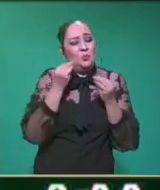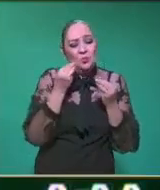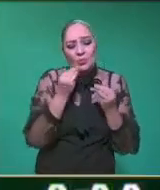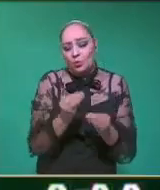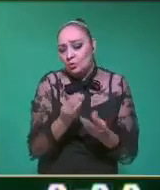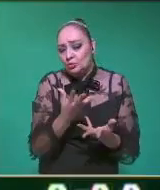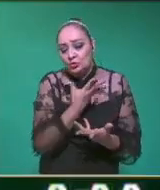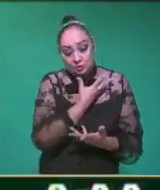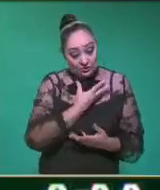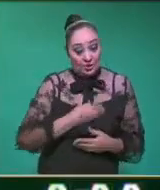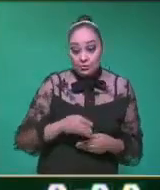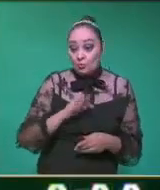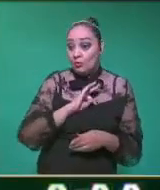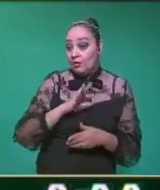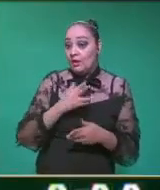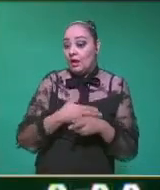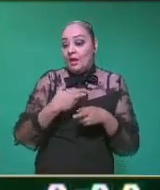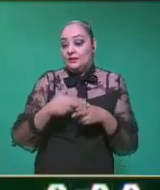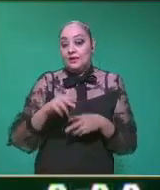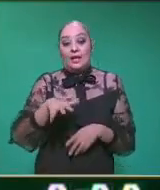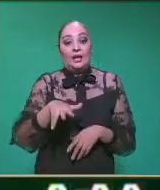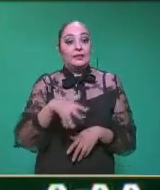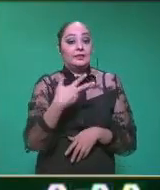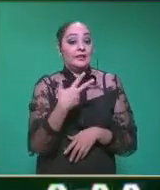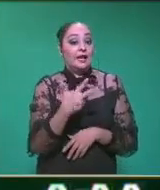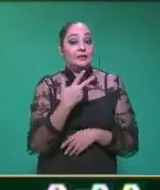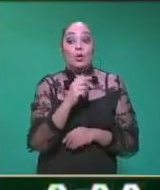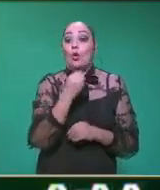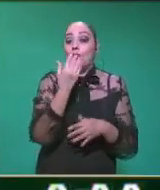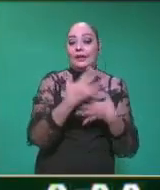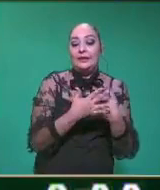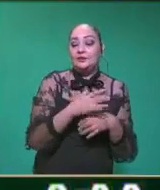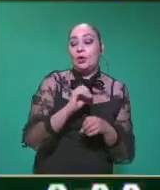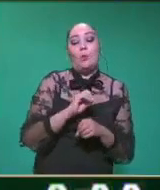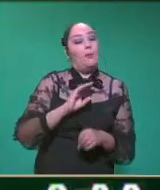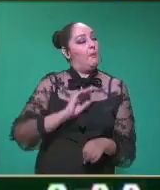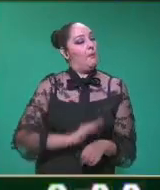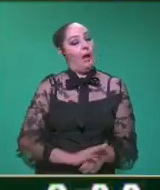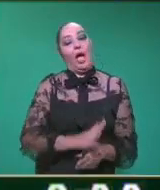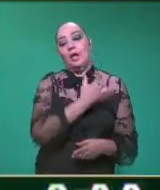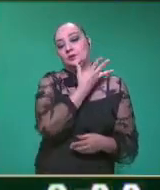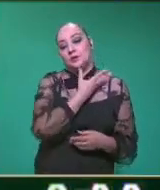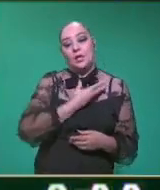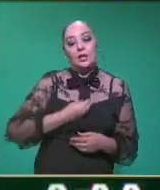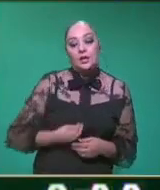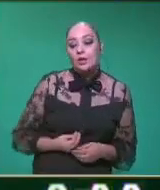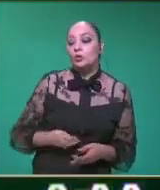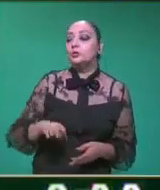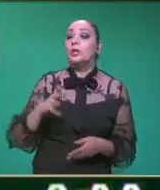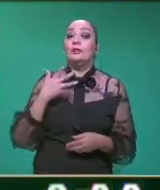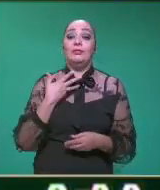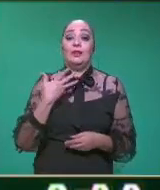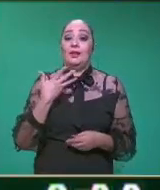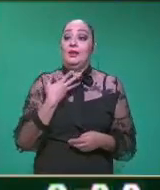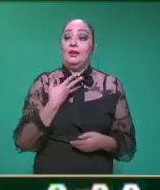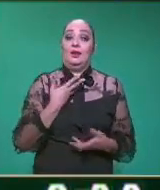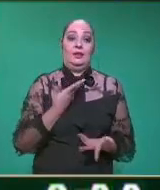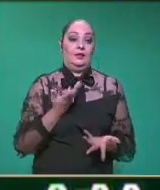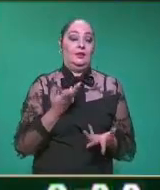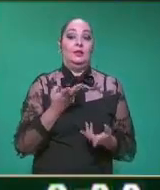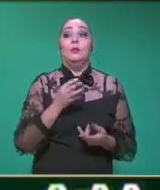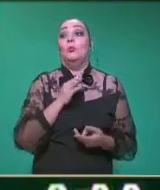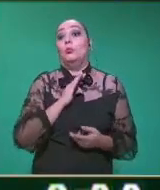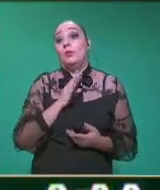crías, pueden tener hasta 13, 15, a veces pueden tener incluso más crías de las que tienen ellos las tetillas